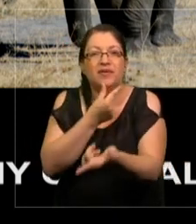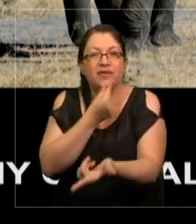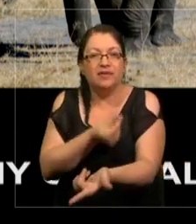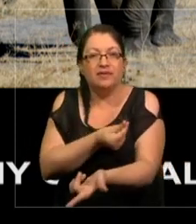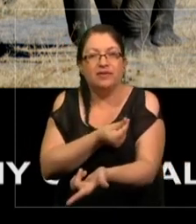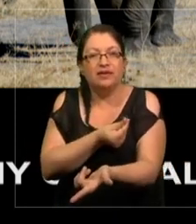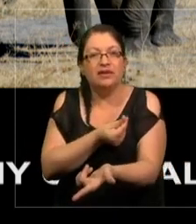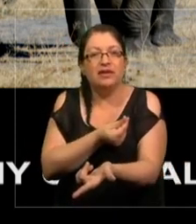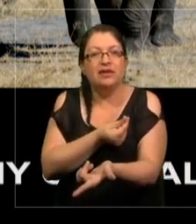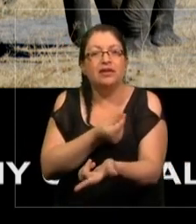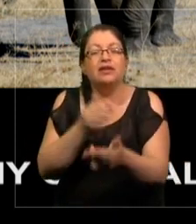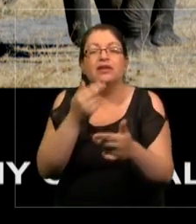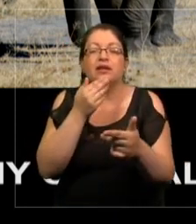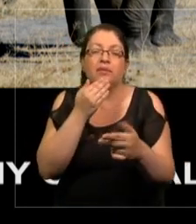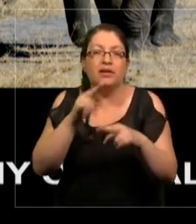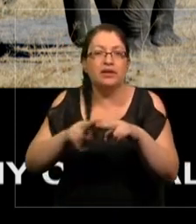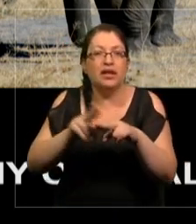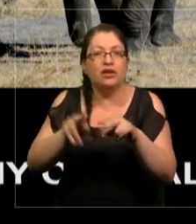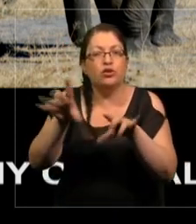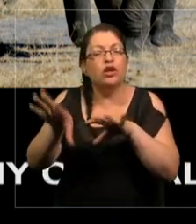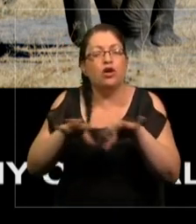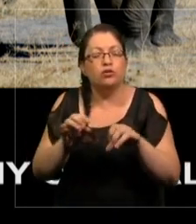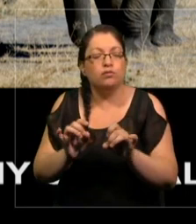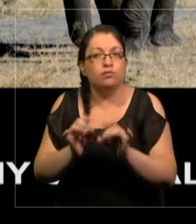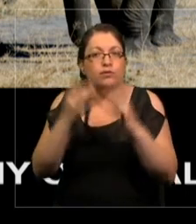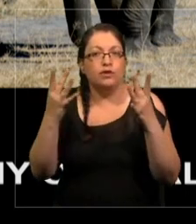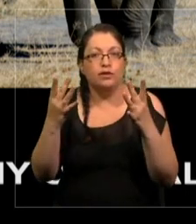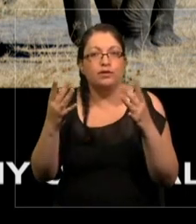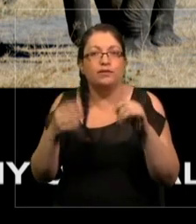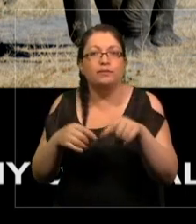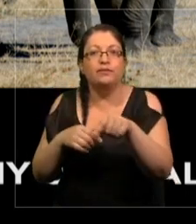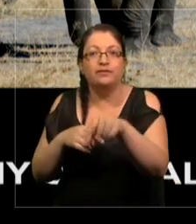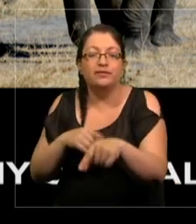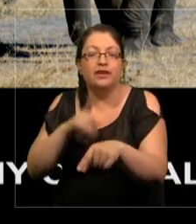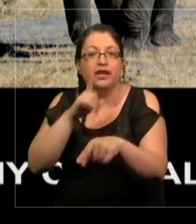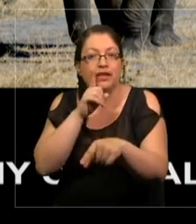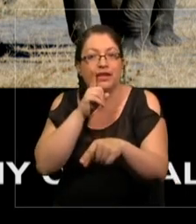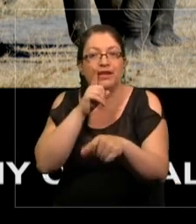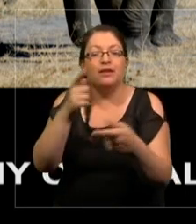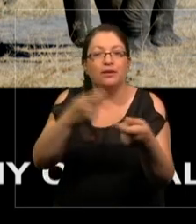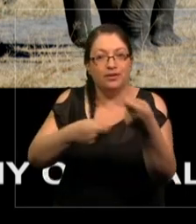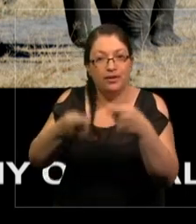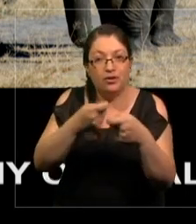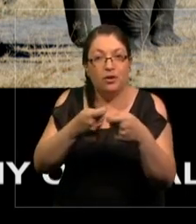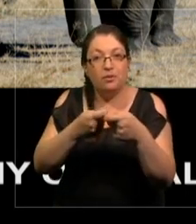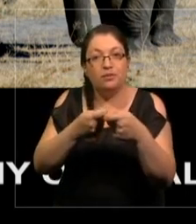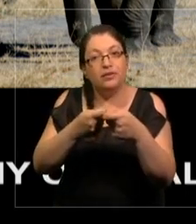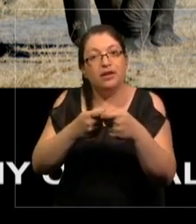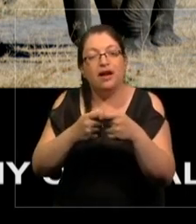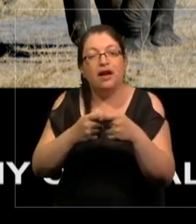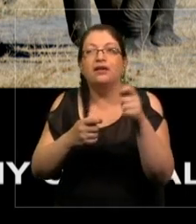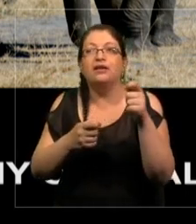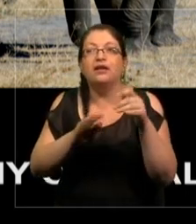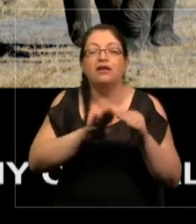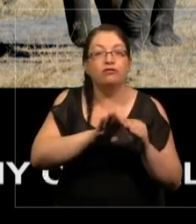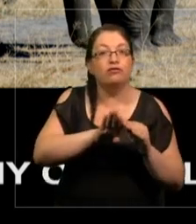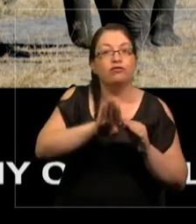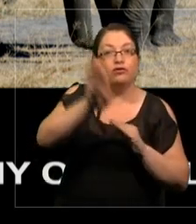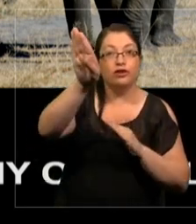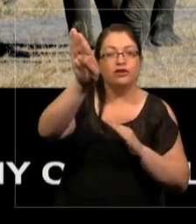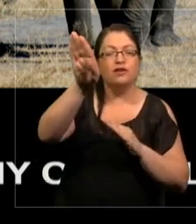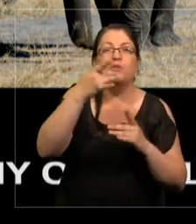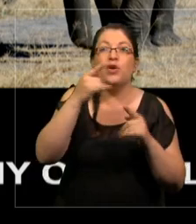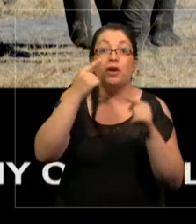se ha construido en algo extraordinario. Tiene una economía de escala porque la pendiente